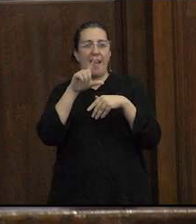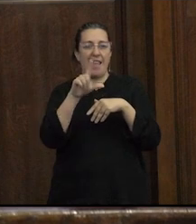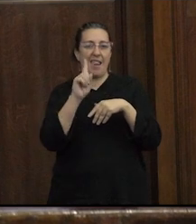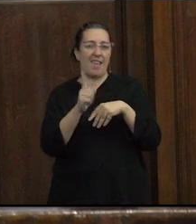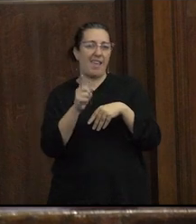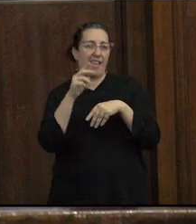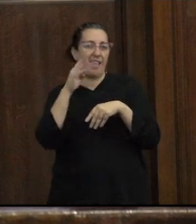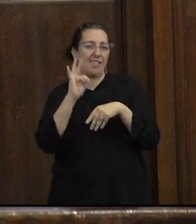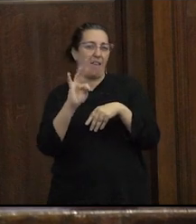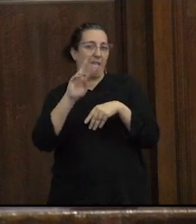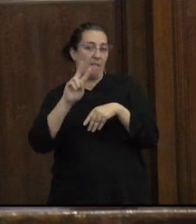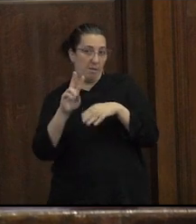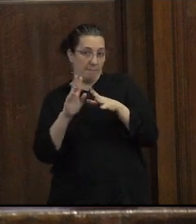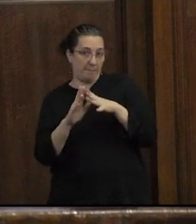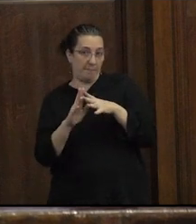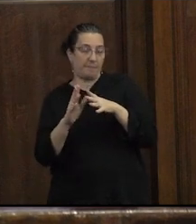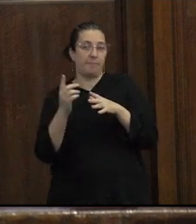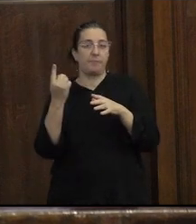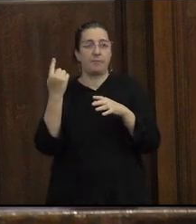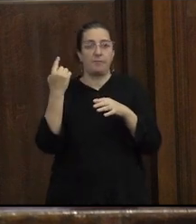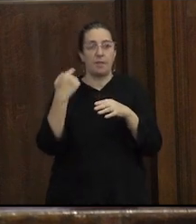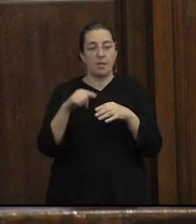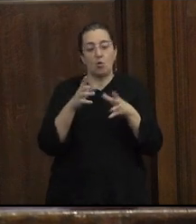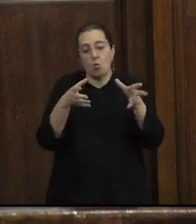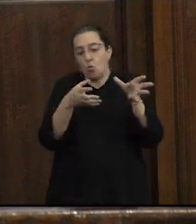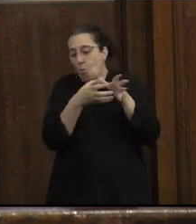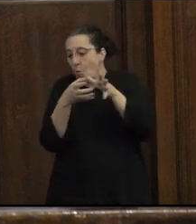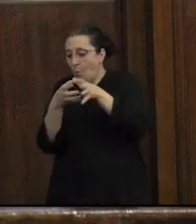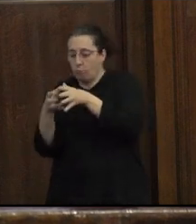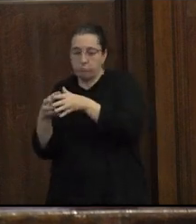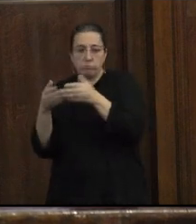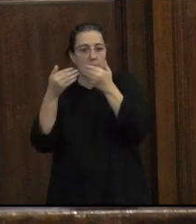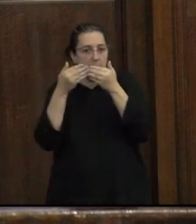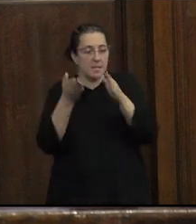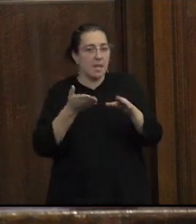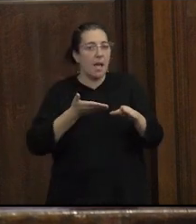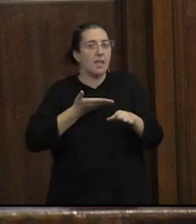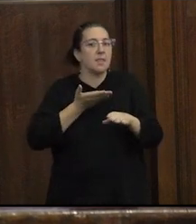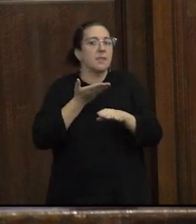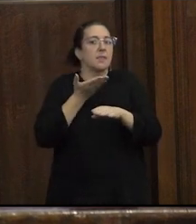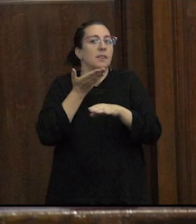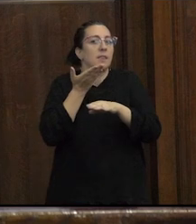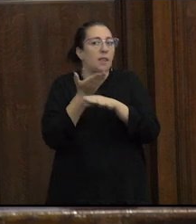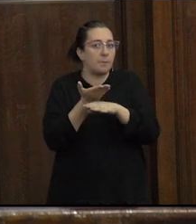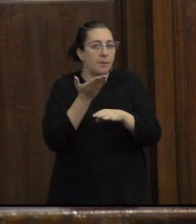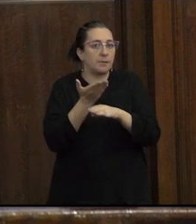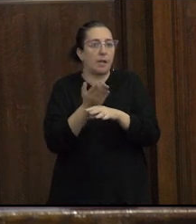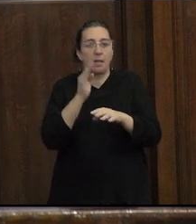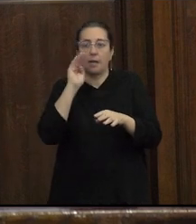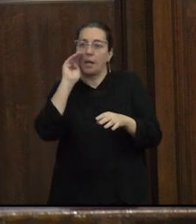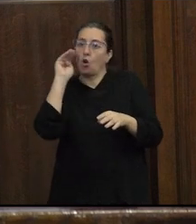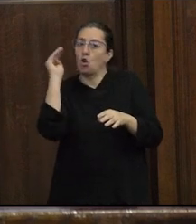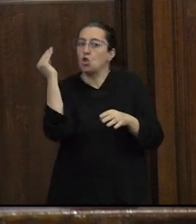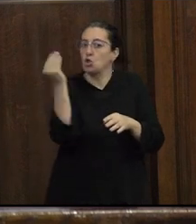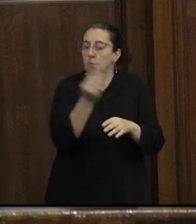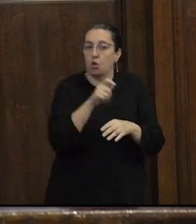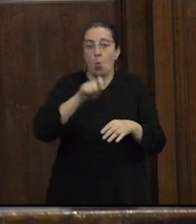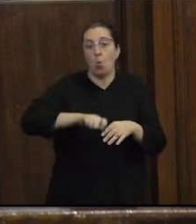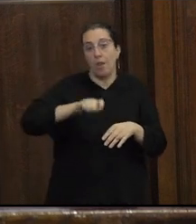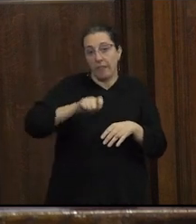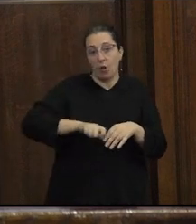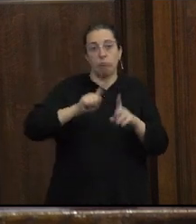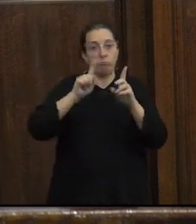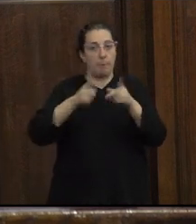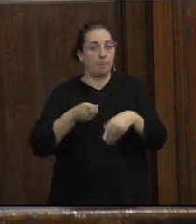pero digo estos grupos empiezan a demandar este reconocimiento jurídico y cultural entonces dice bueno